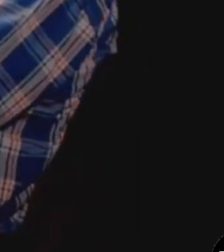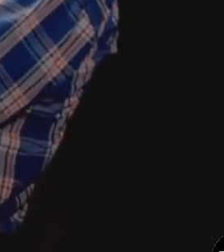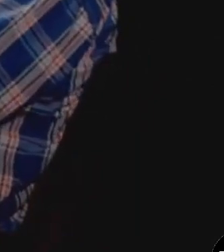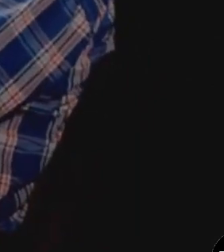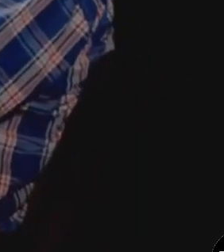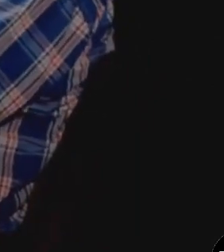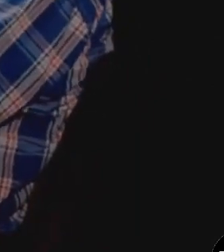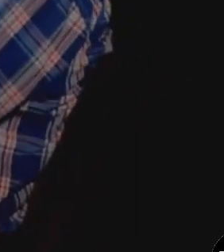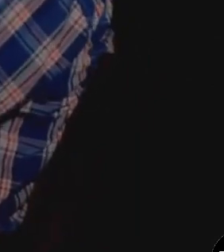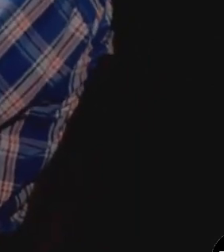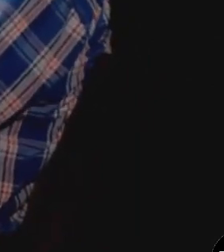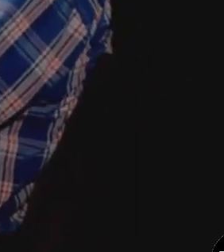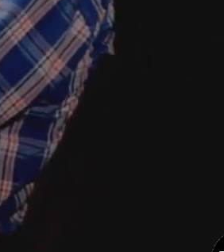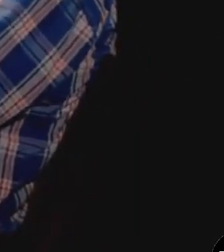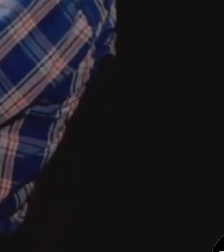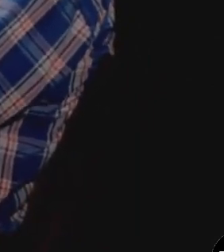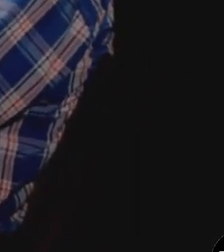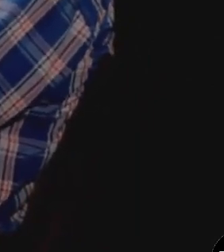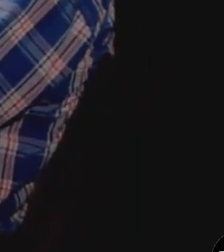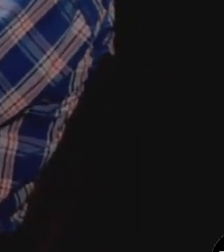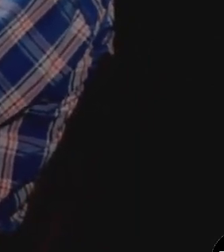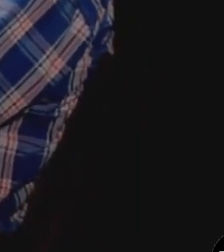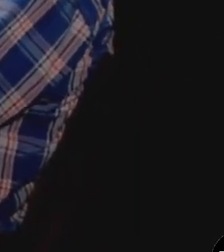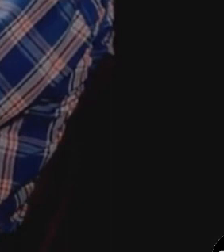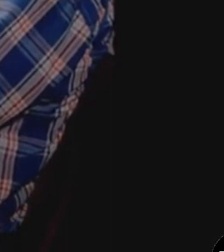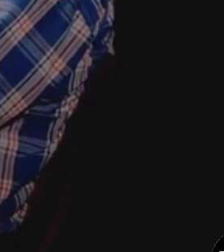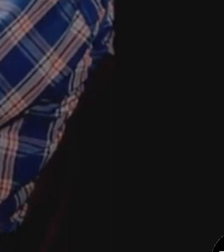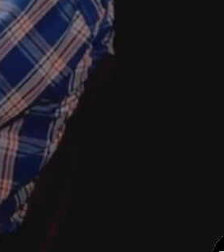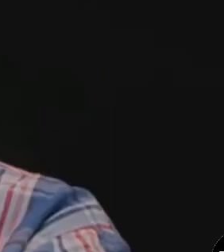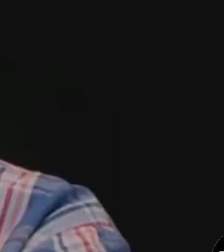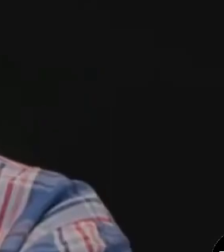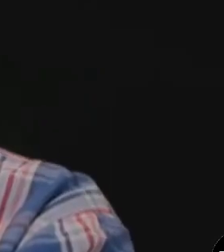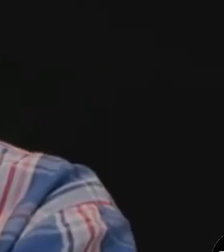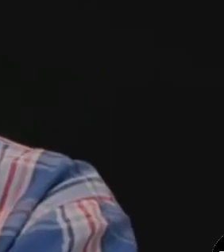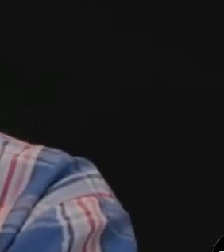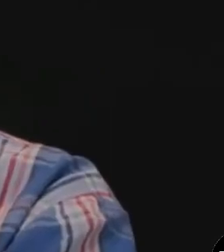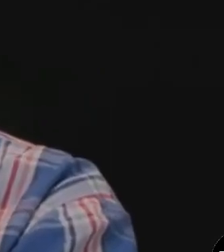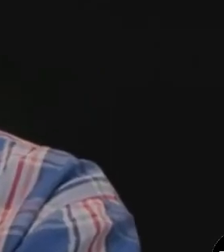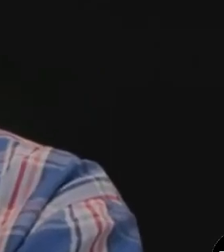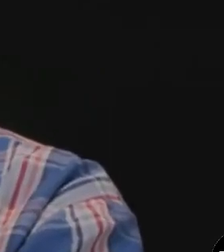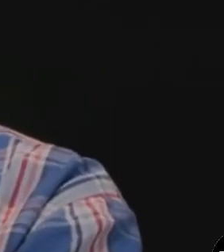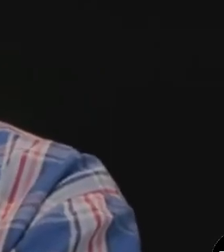o la competitividad en los sueldos y salarios. ¿Deberá, entonces, AMNO recibir esa pensión?